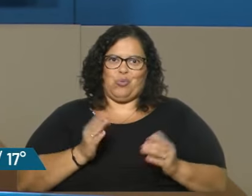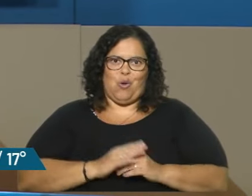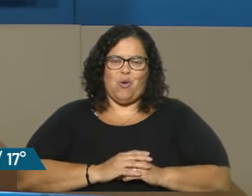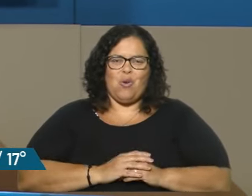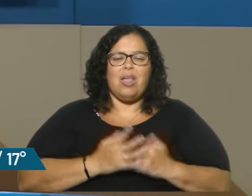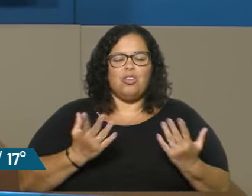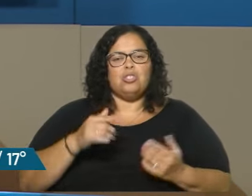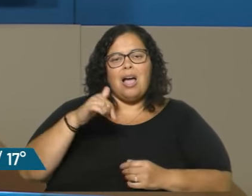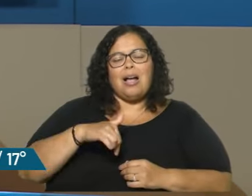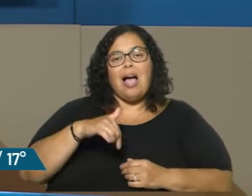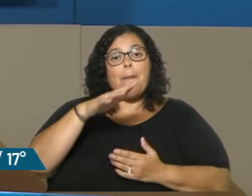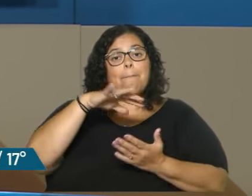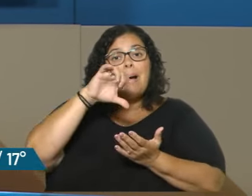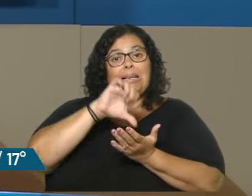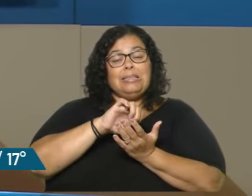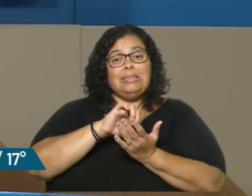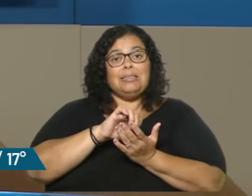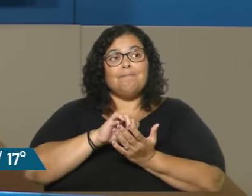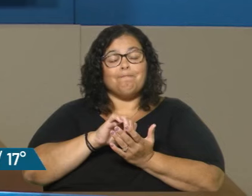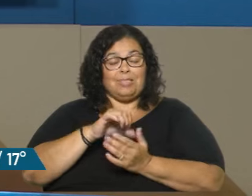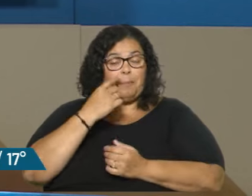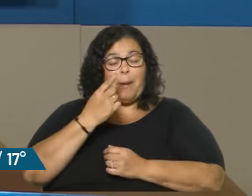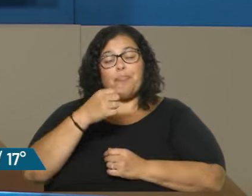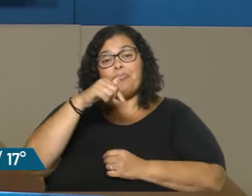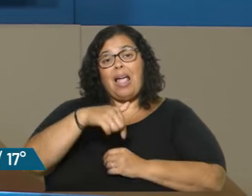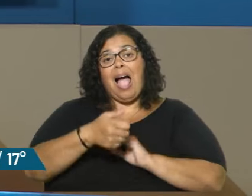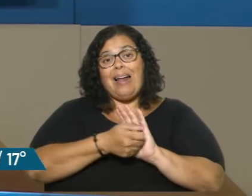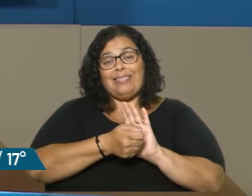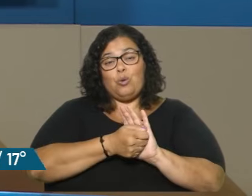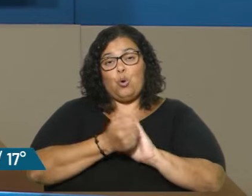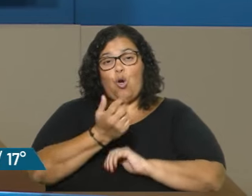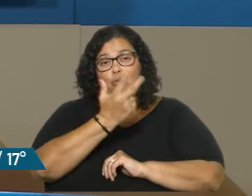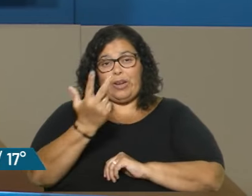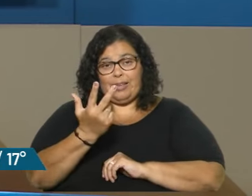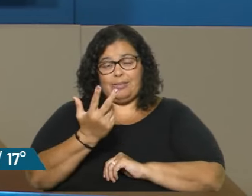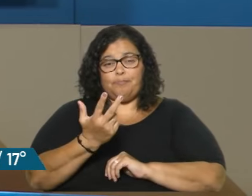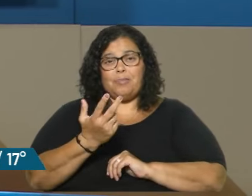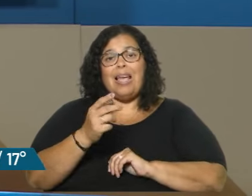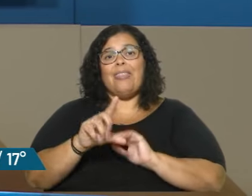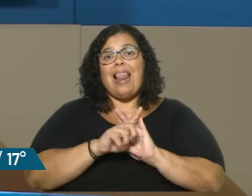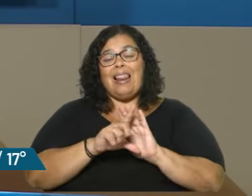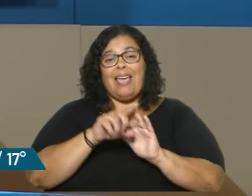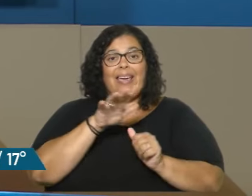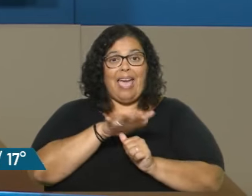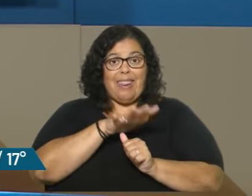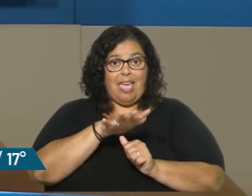mire, el artículo 3 de la ley 19.580, la ley de género,